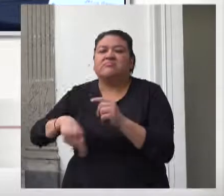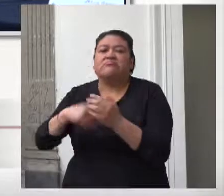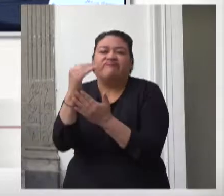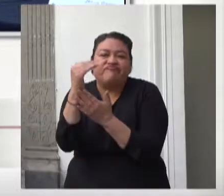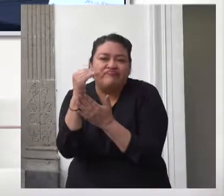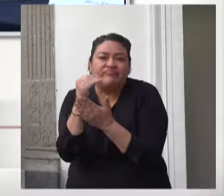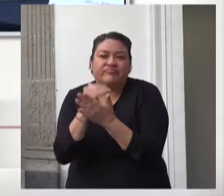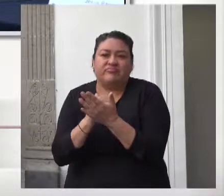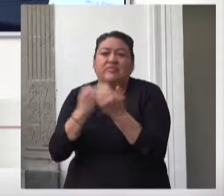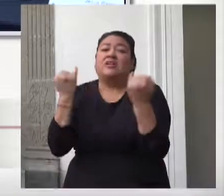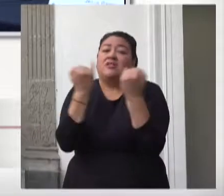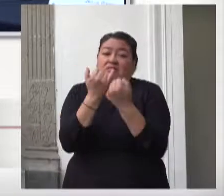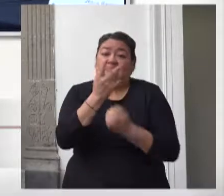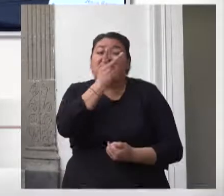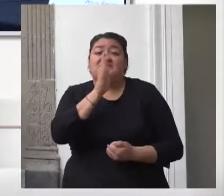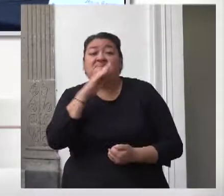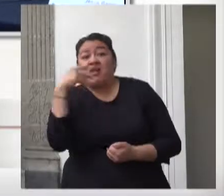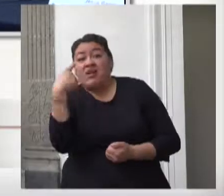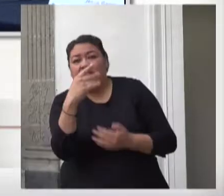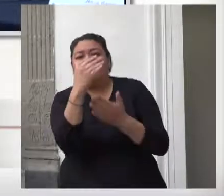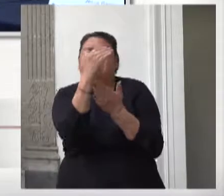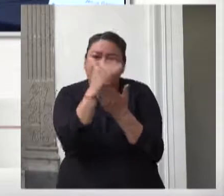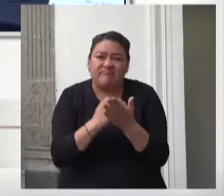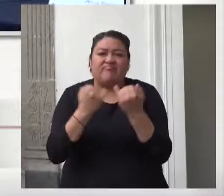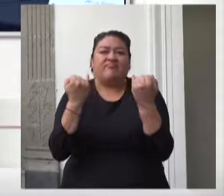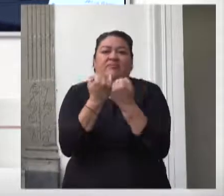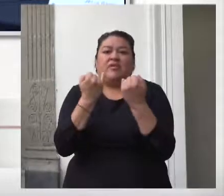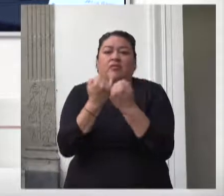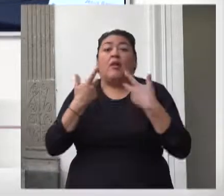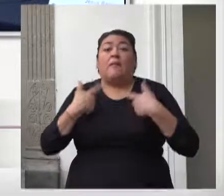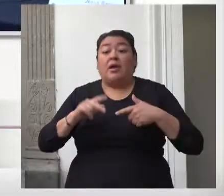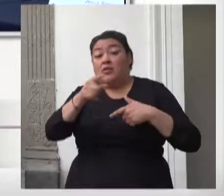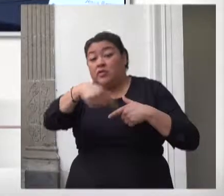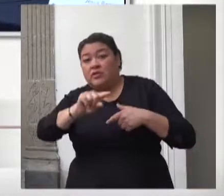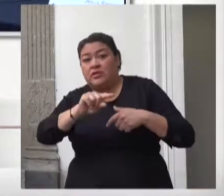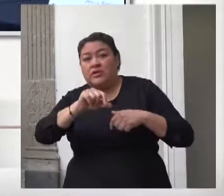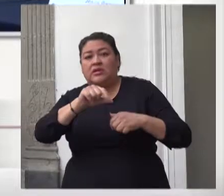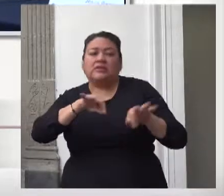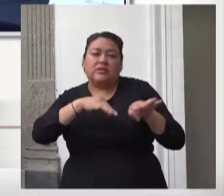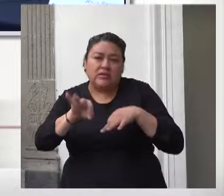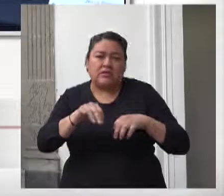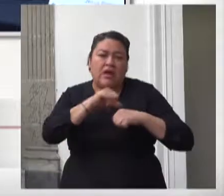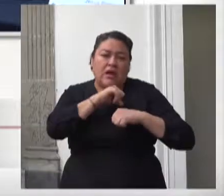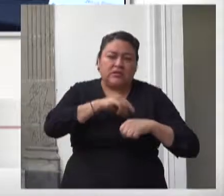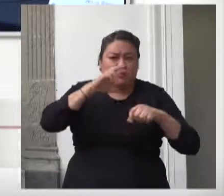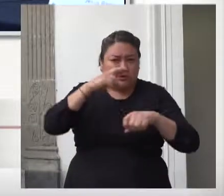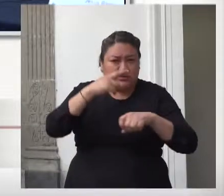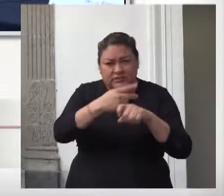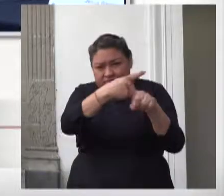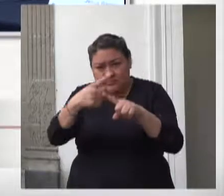y responsables y trabajadoras de estancias infantiles toda vez que limitó